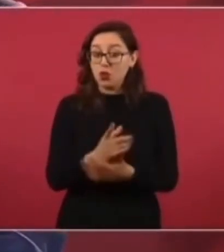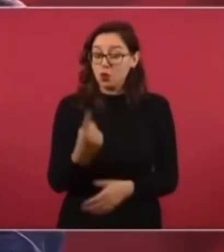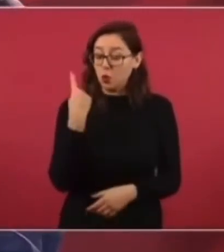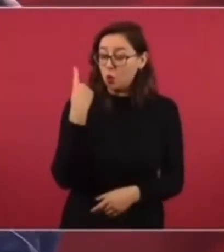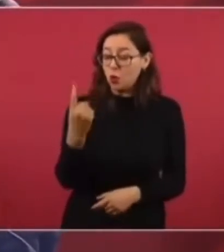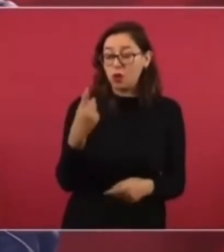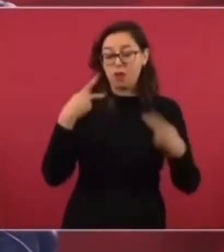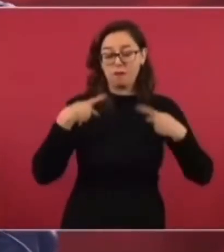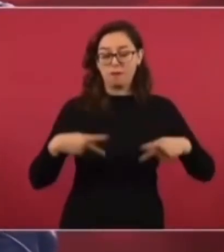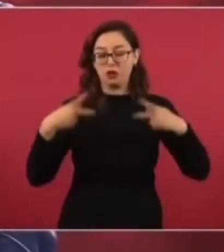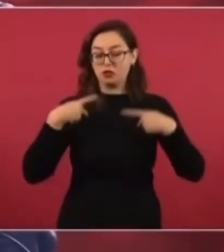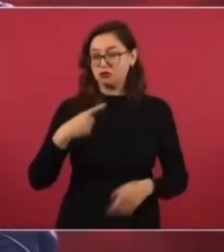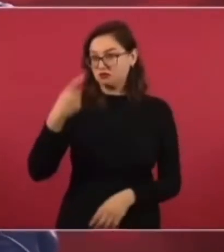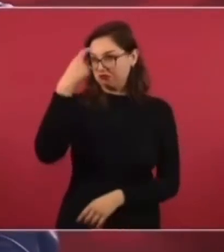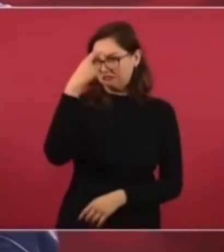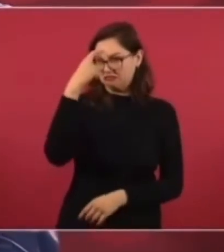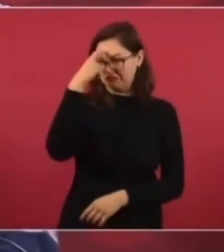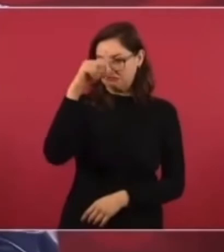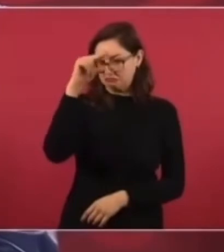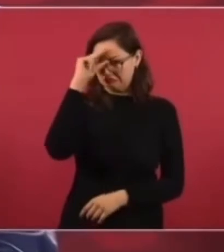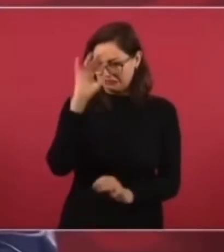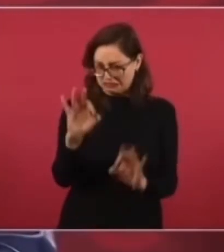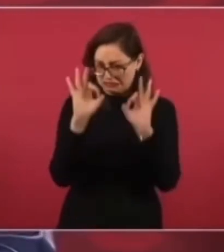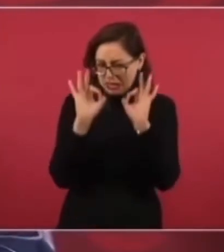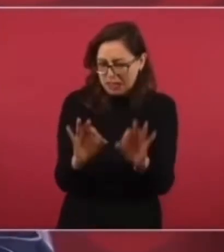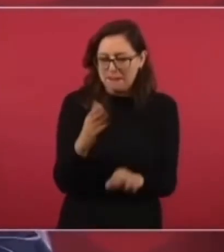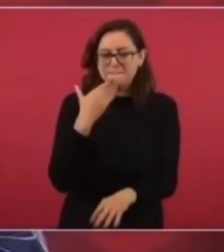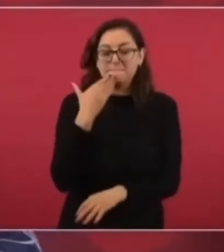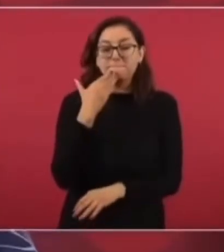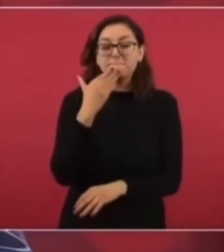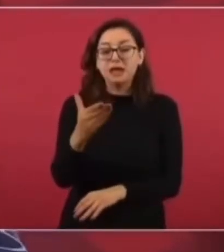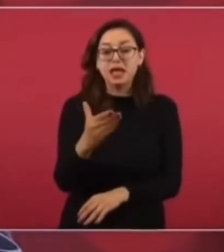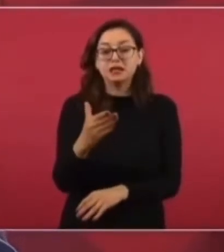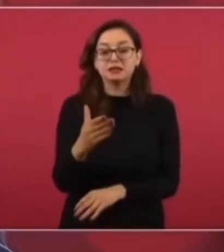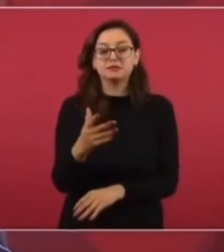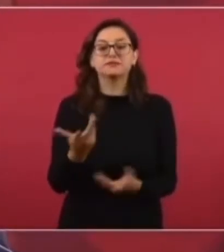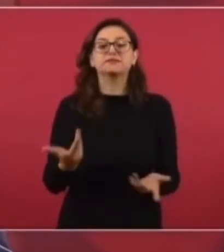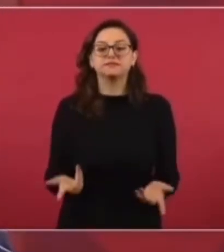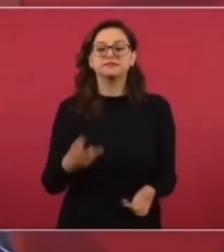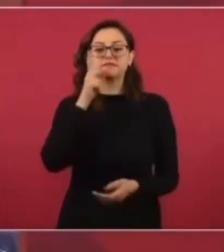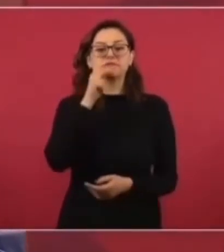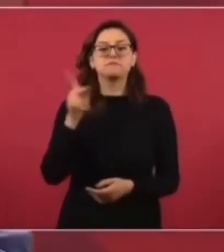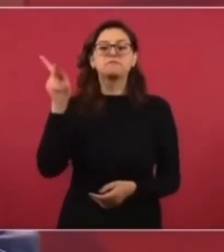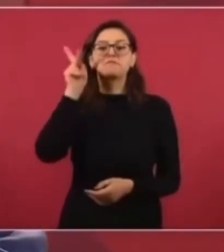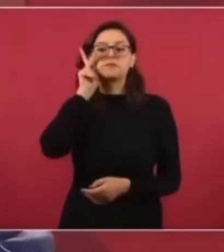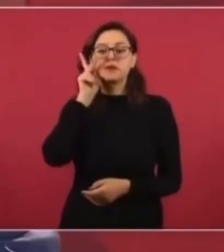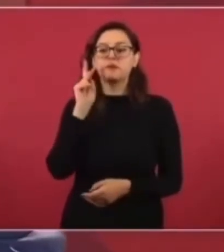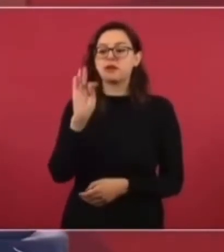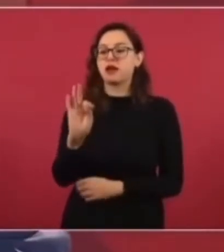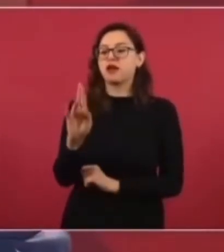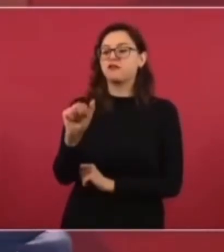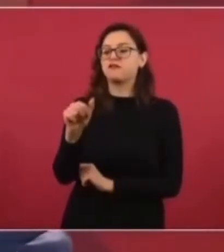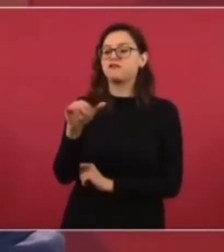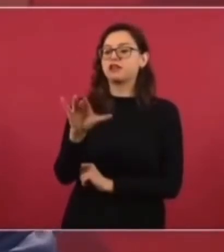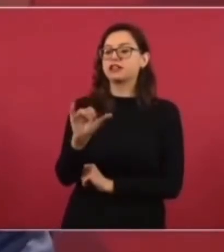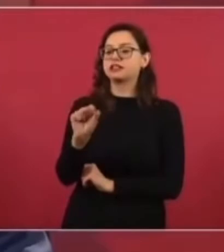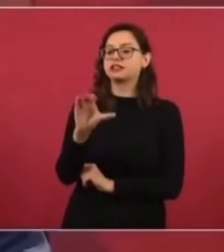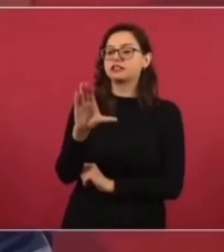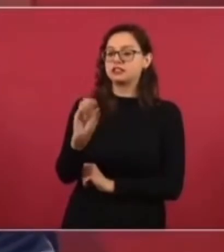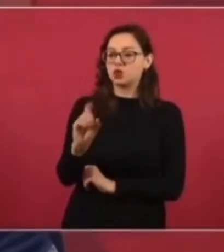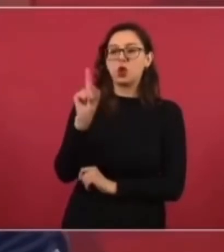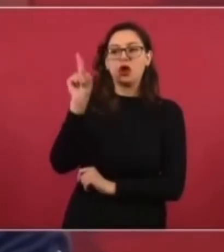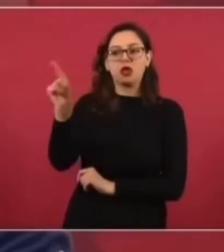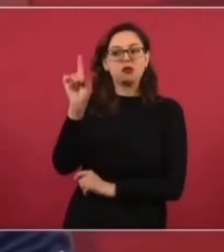Católica, fue el planteamiento de Francisco, del Papa